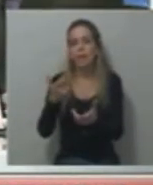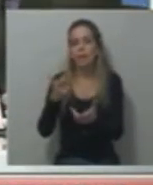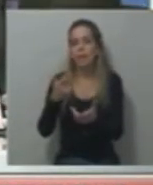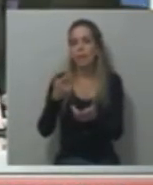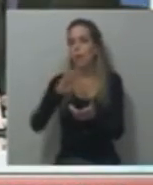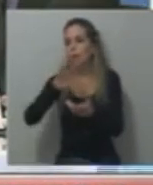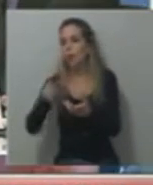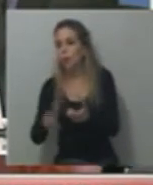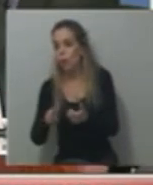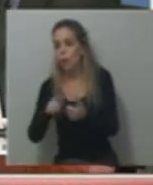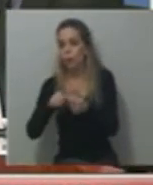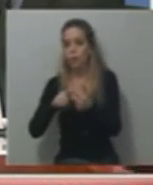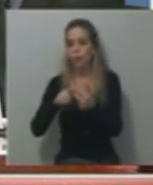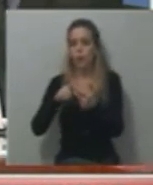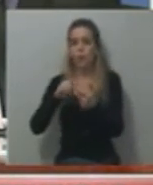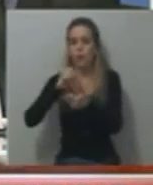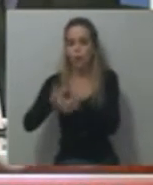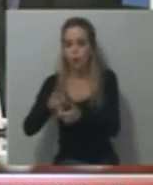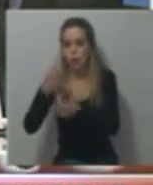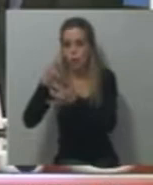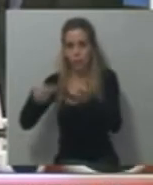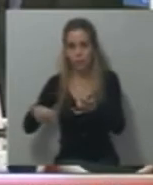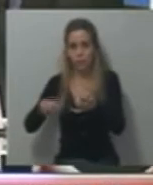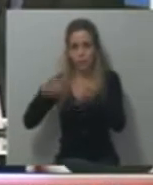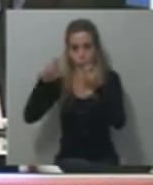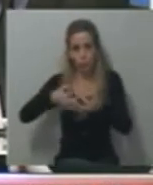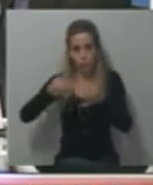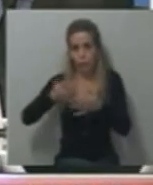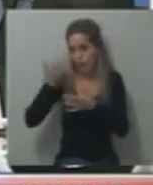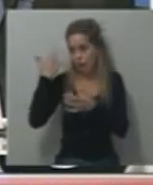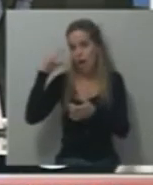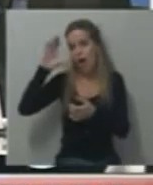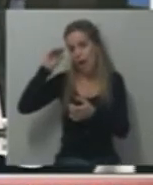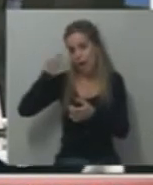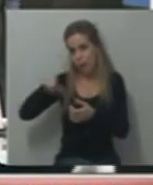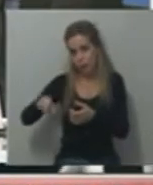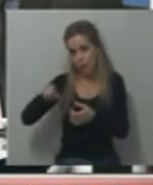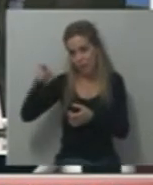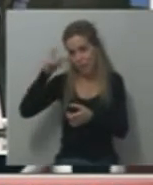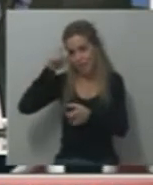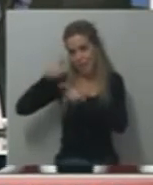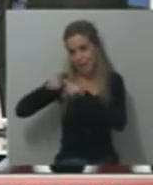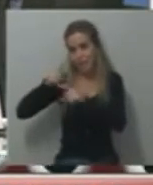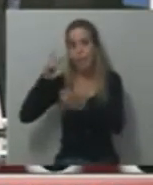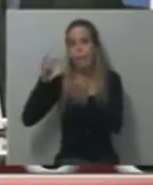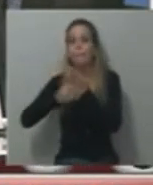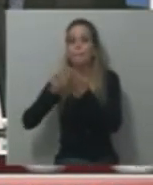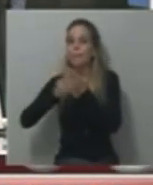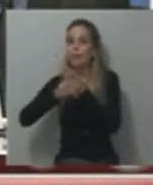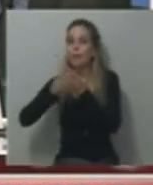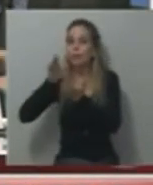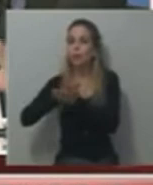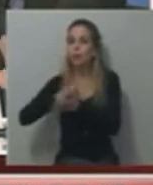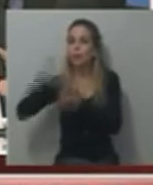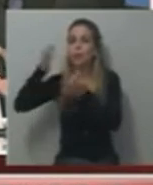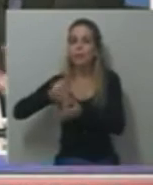contaban. Imagino que sí, sobre todo Granado. No es la salida, porque Casal sigue siendo ministro, pero le sacan el área de seguridad, le sacan el manejo... Le sacó la mitad de la